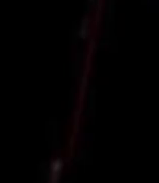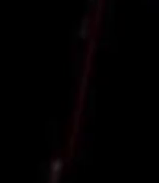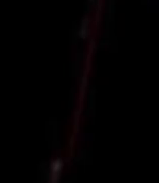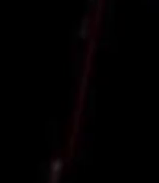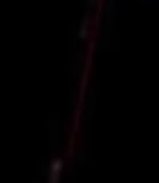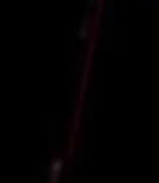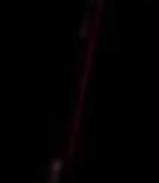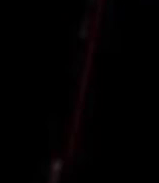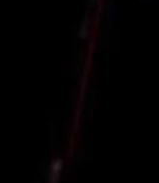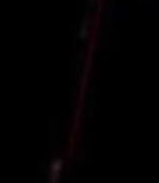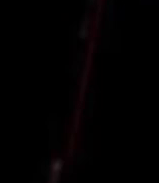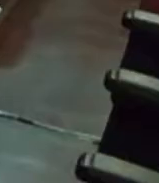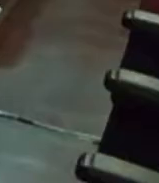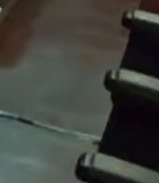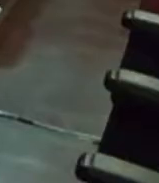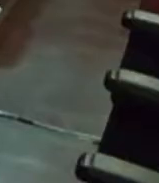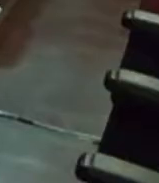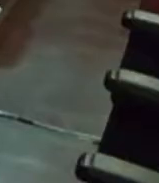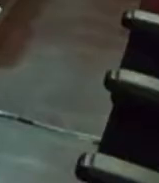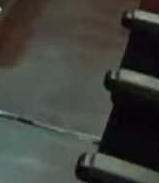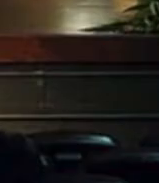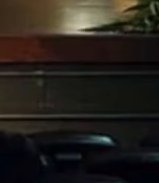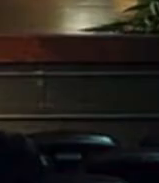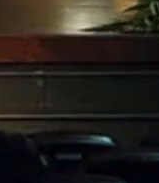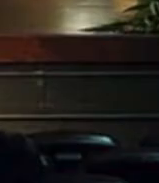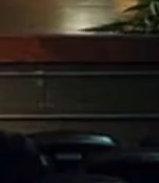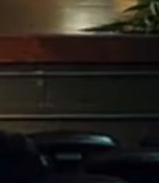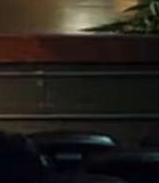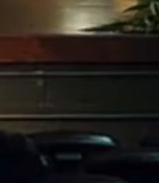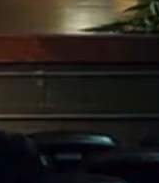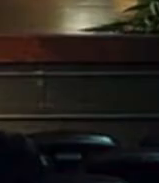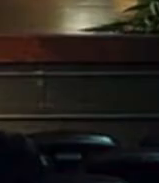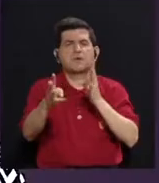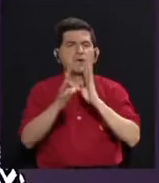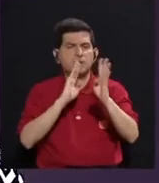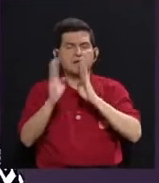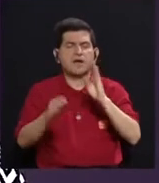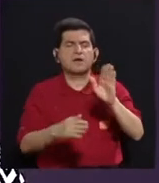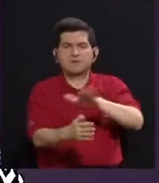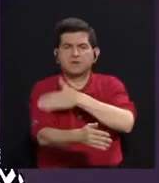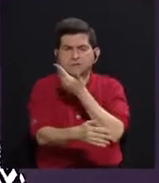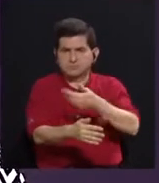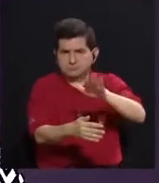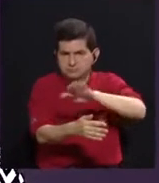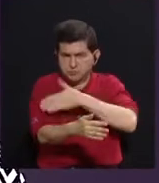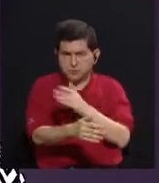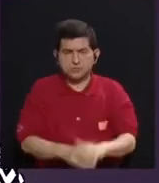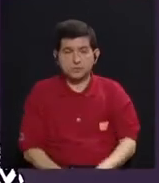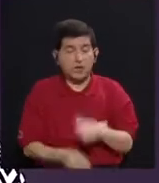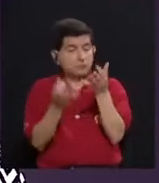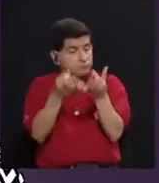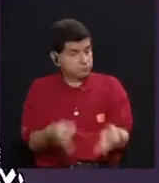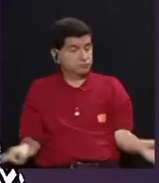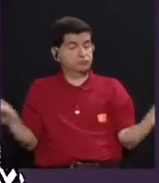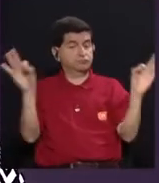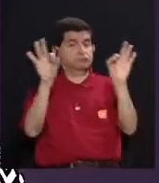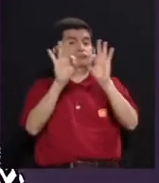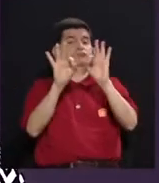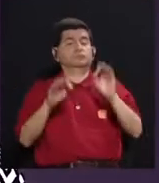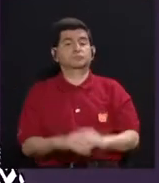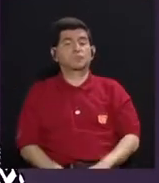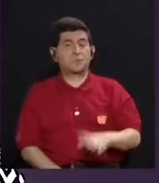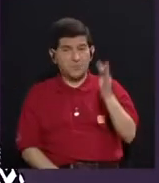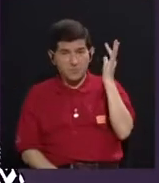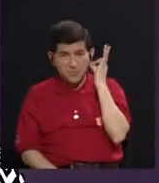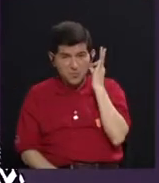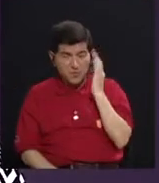creando nuevos modelos metodológicos que hablen de estas músicas. Es muy importante porque todavía la